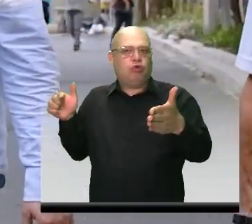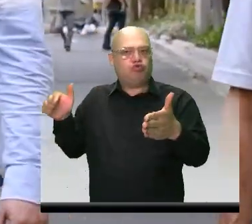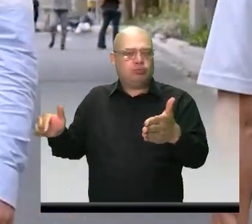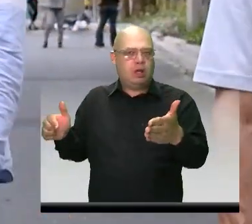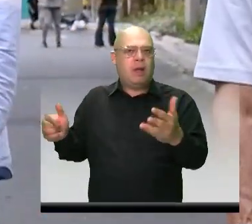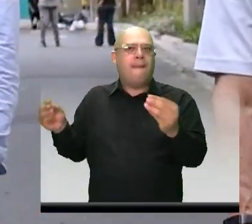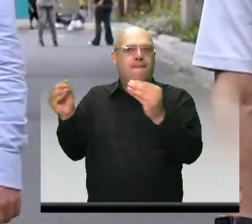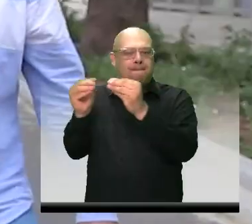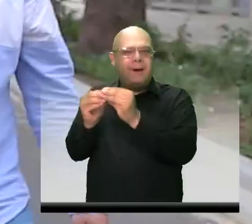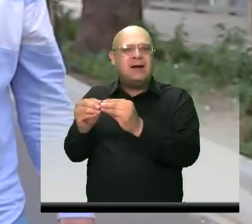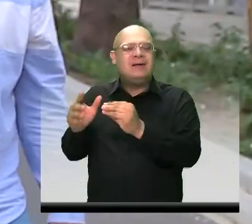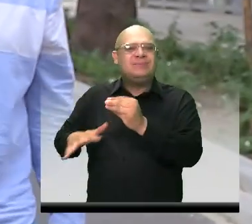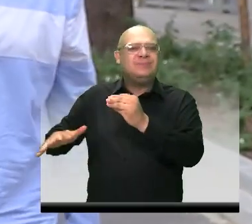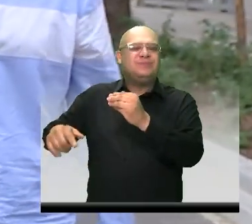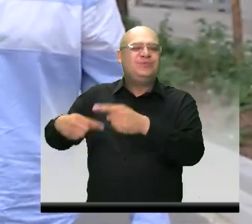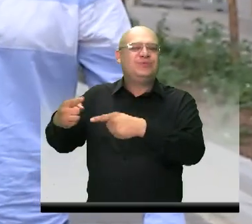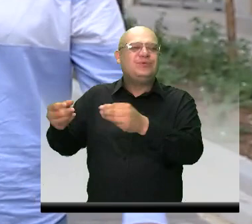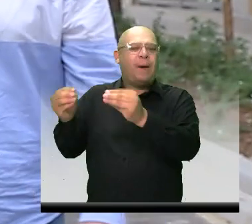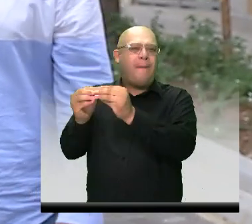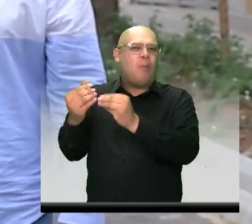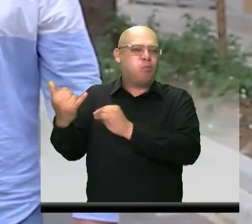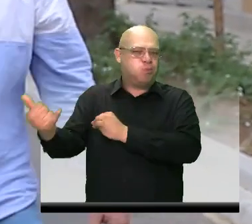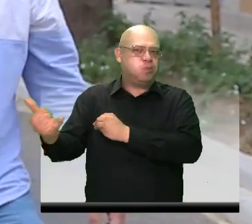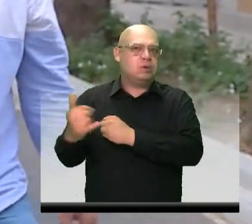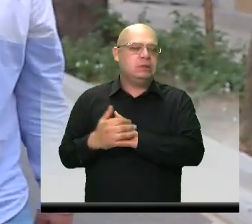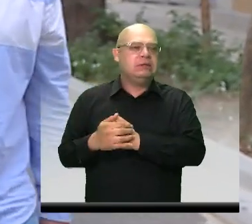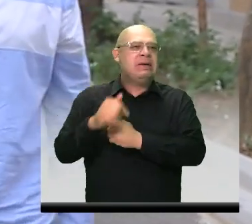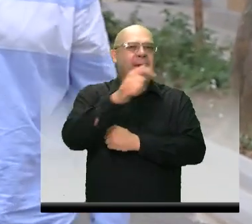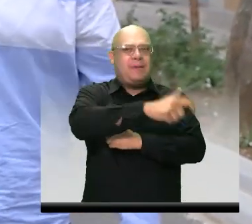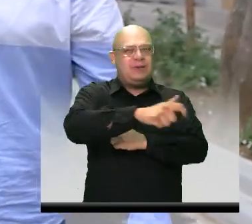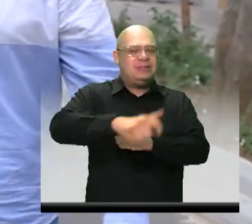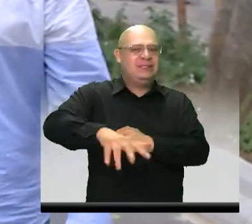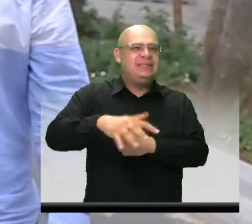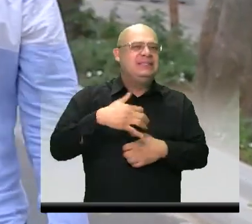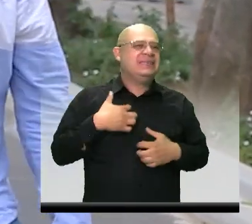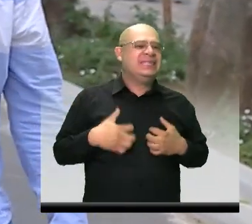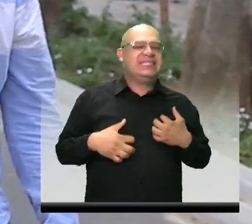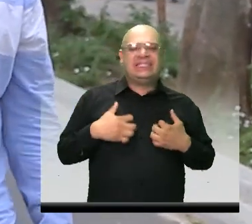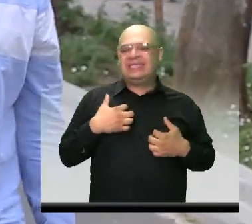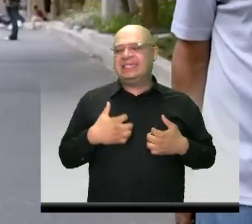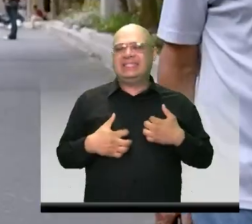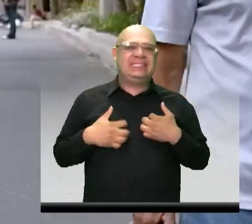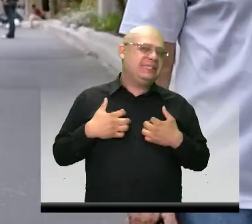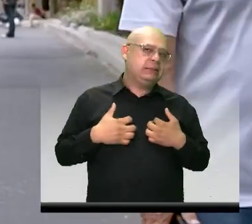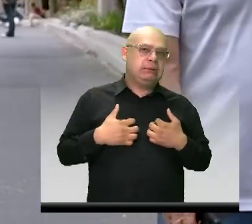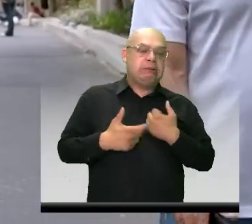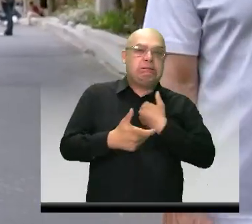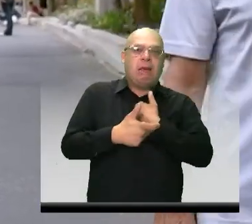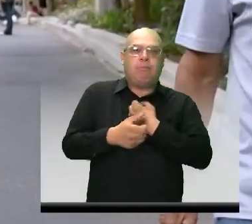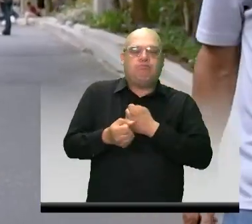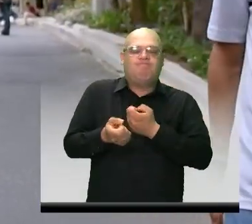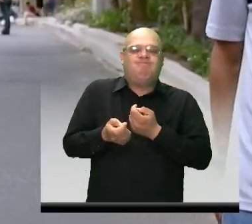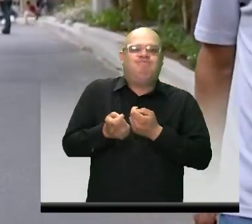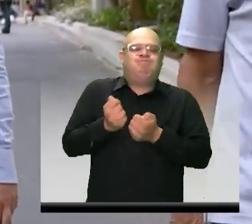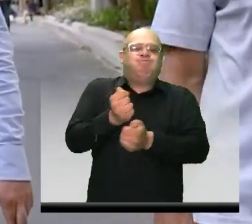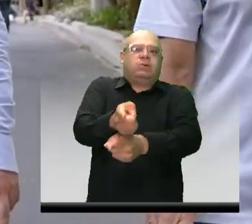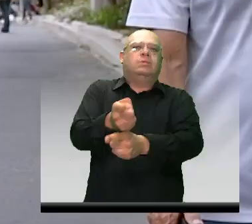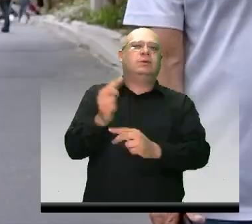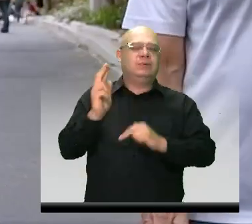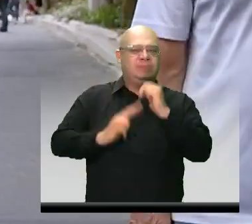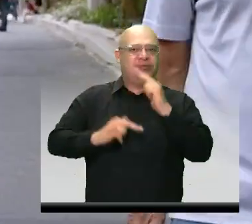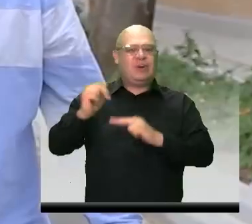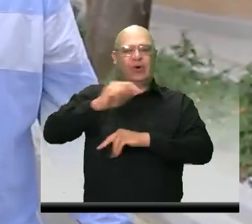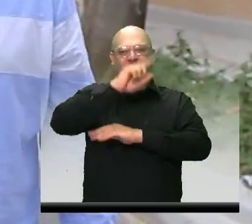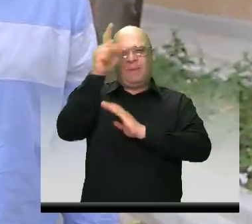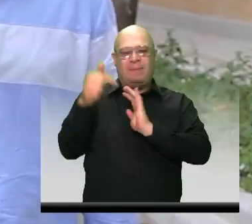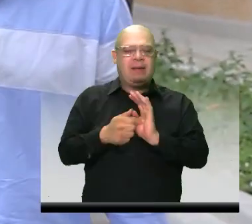hidráulica, una obra que le generó una incomodidad a ese sector. Pero en tiempo récord la entregamos. Ya la entregamos, la ciudad la está